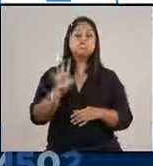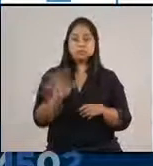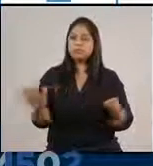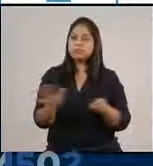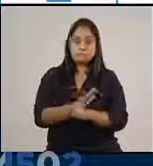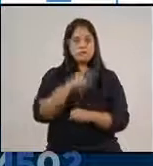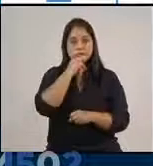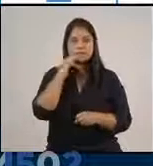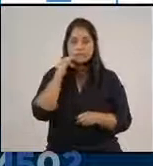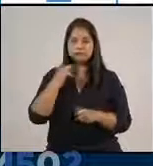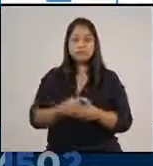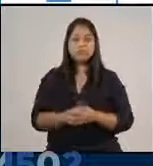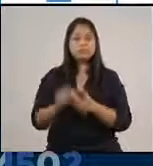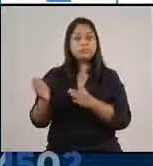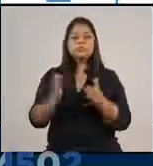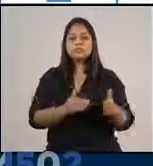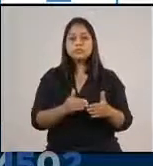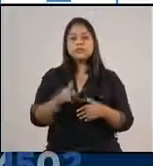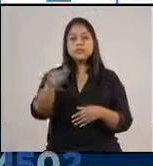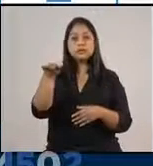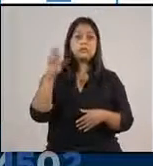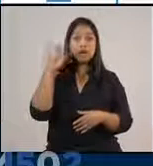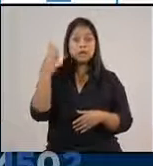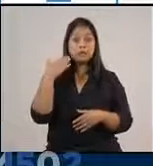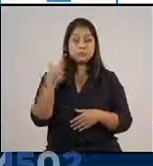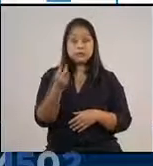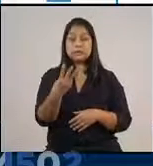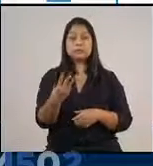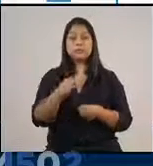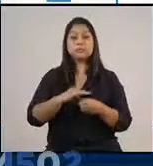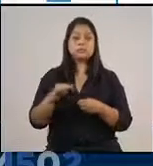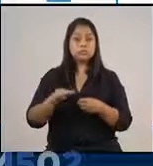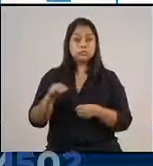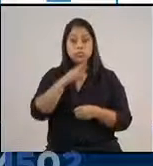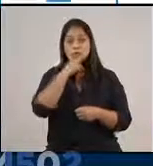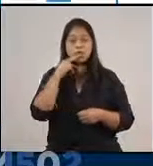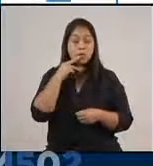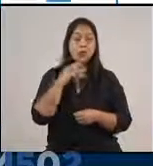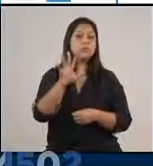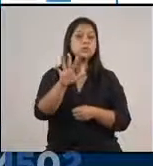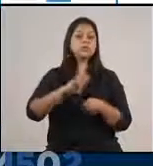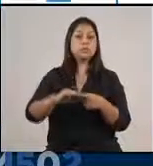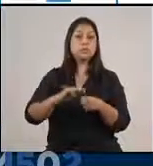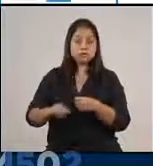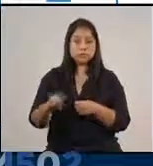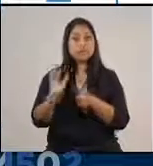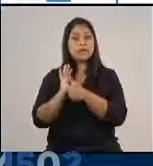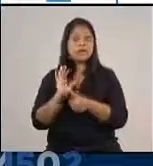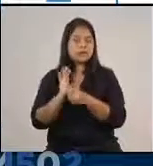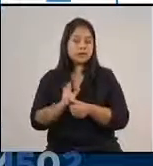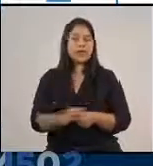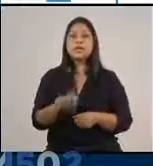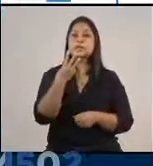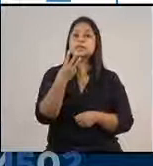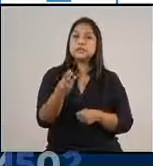están en alerta roja. En el caso de Zacapa, 3 municipios en alerta roja, 5 en alerta anaranjada y 3